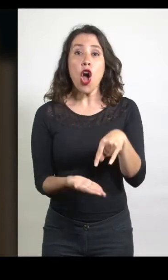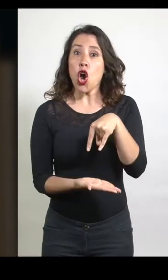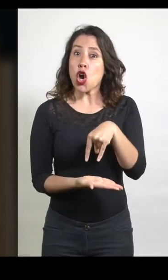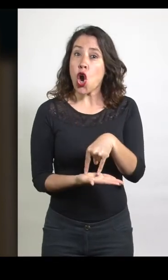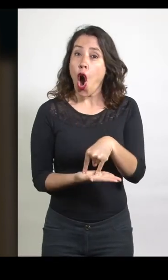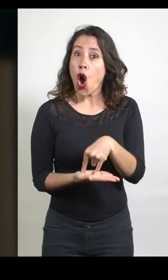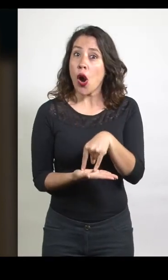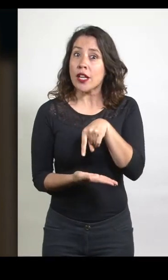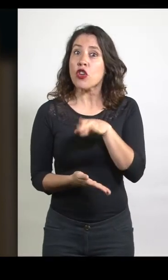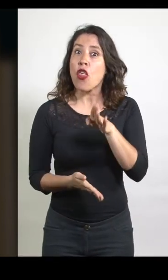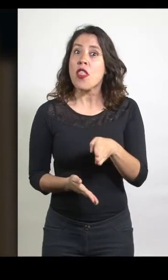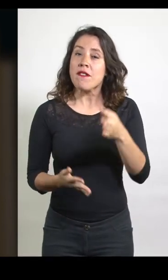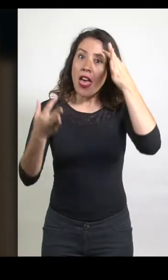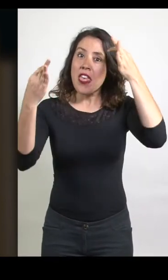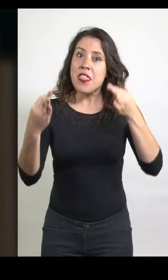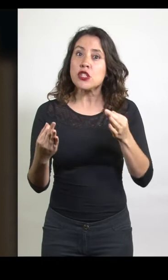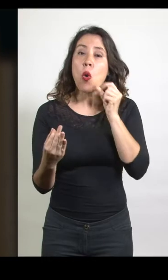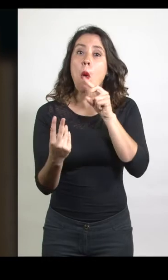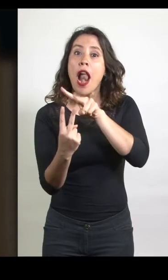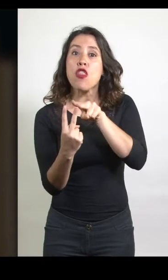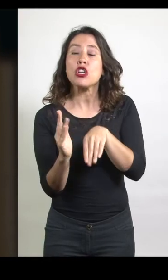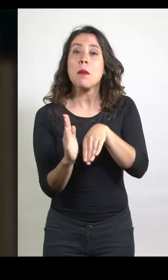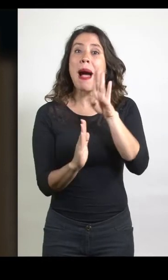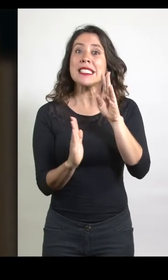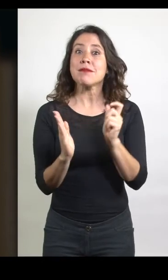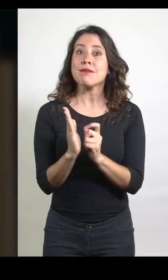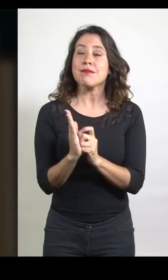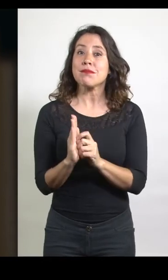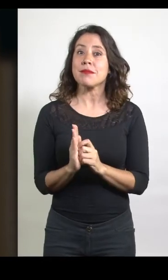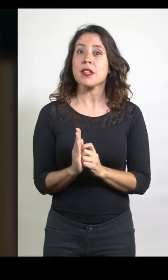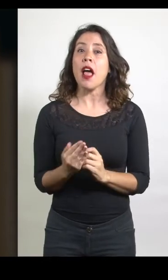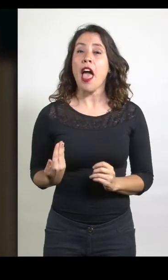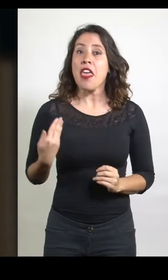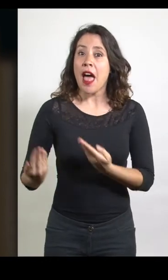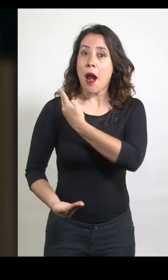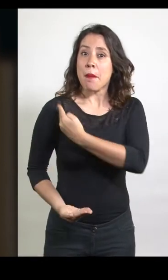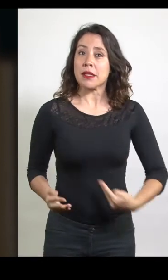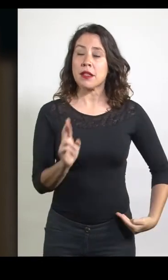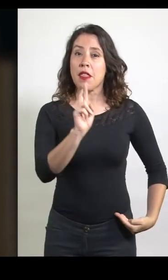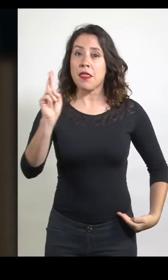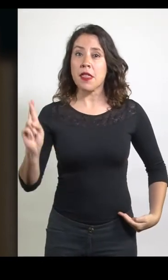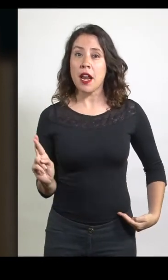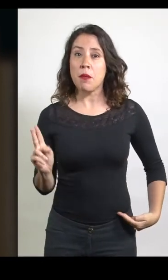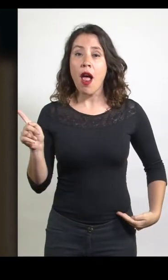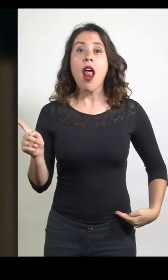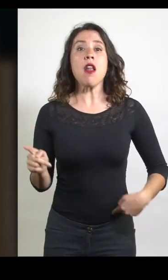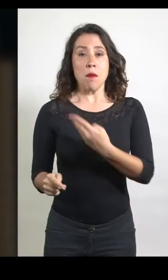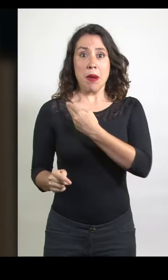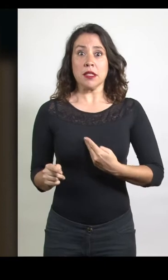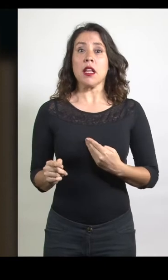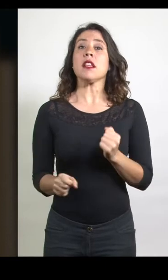Congreso Pleno el que debería decidir entre las dos más altas mayorías, otorgando al presidente de la República el carácter de